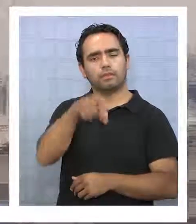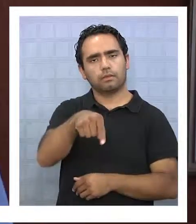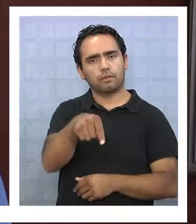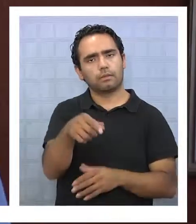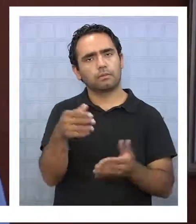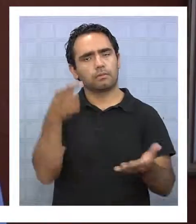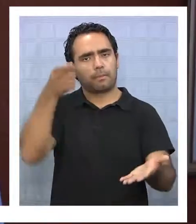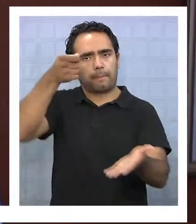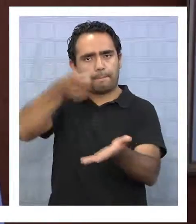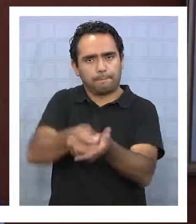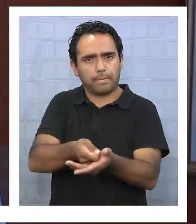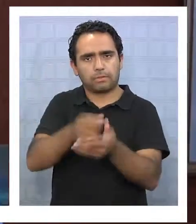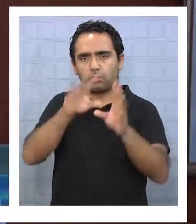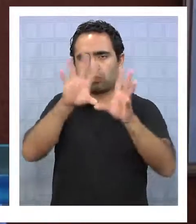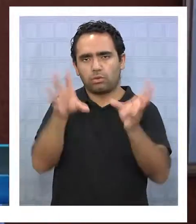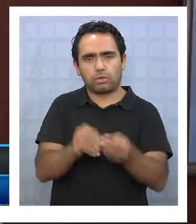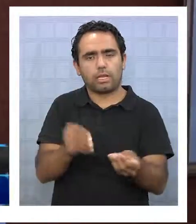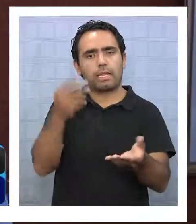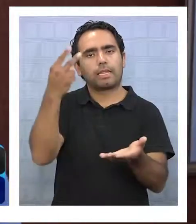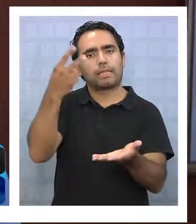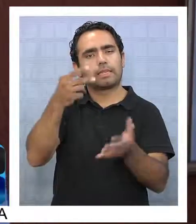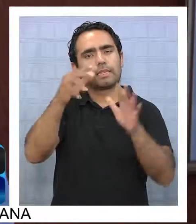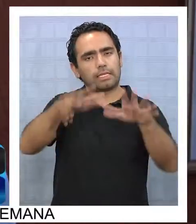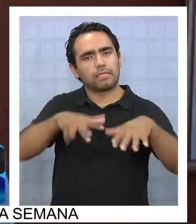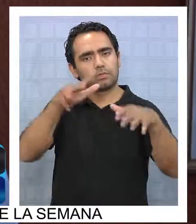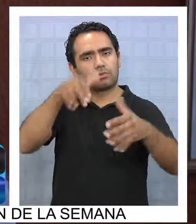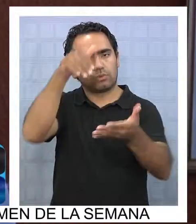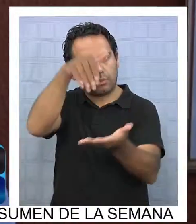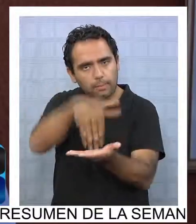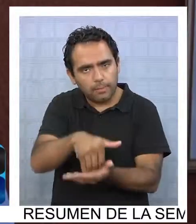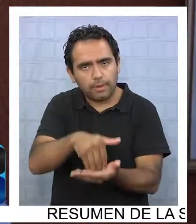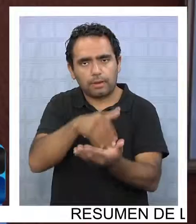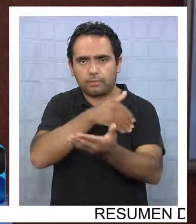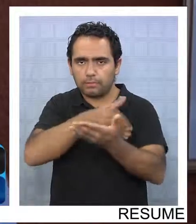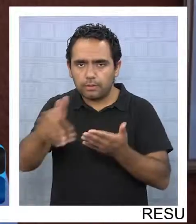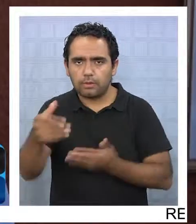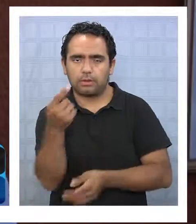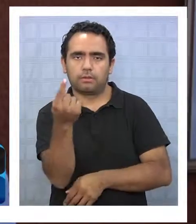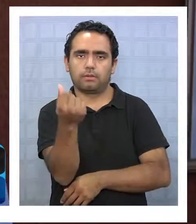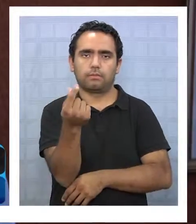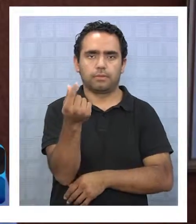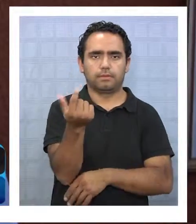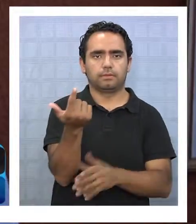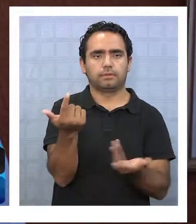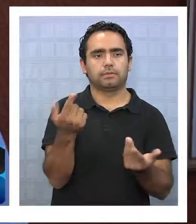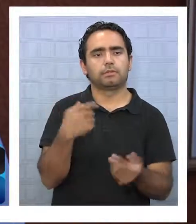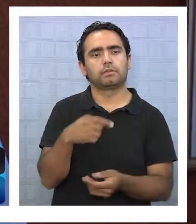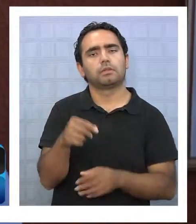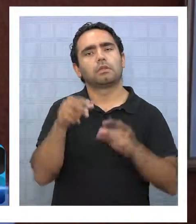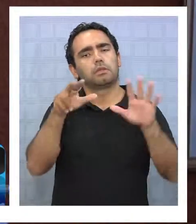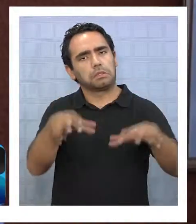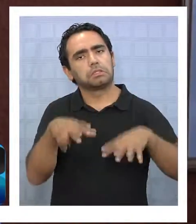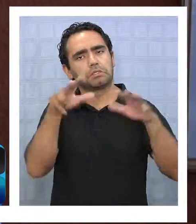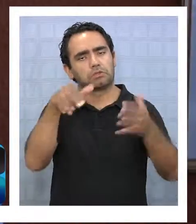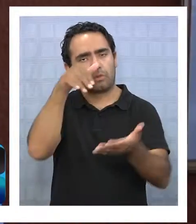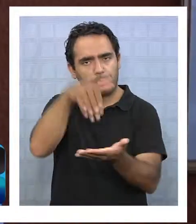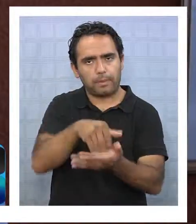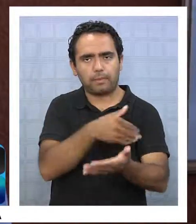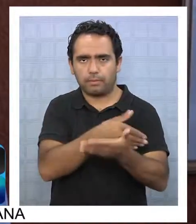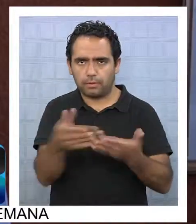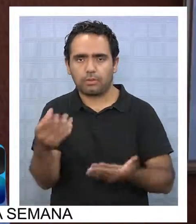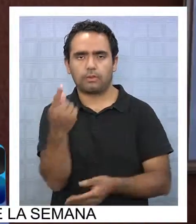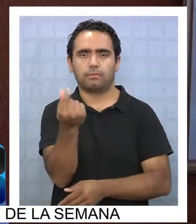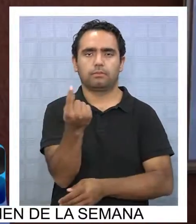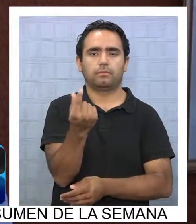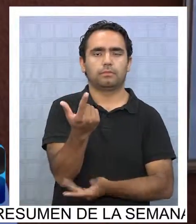estimamos 18.000 millones de pesos, lo que va a ir variando de acuerdo al reajuste de la moneda, pero son 18.000